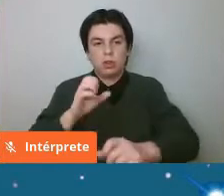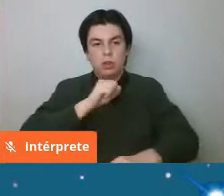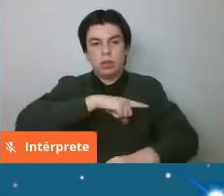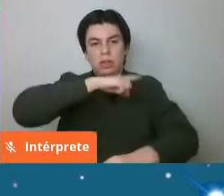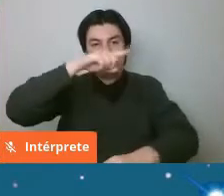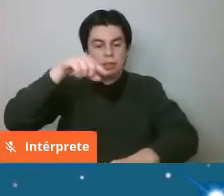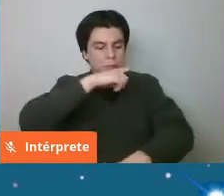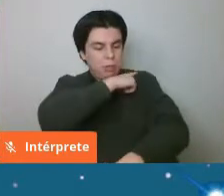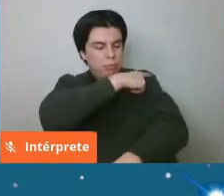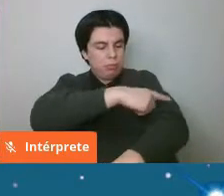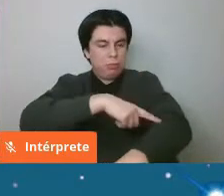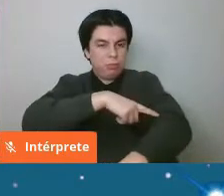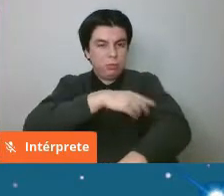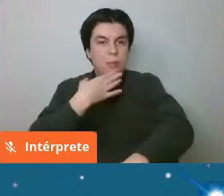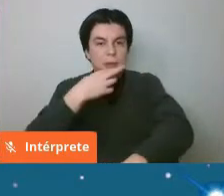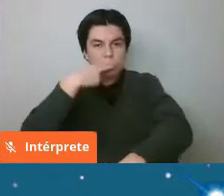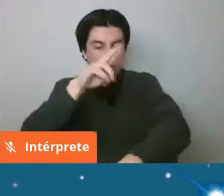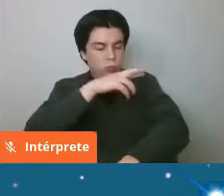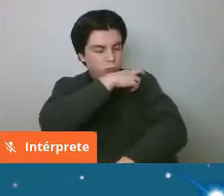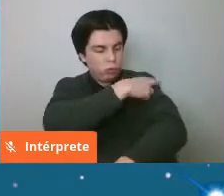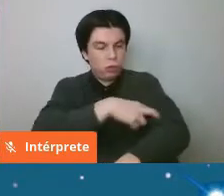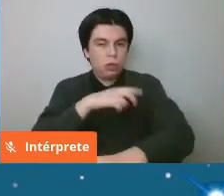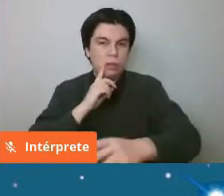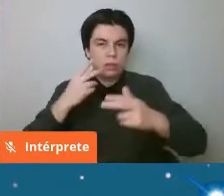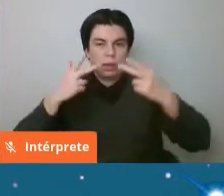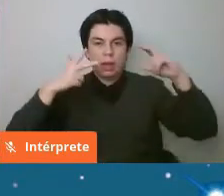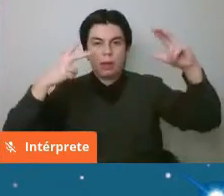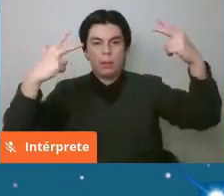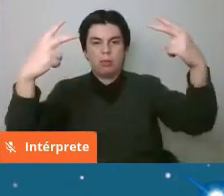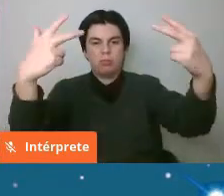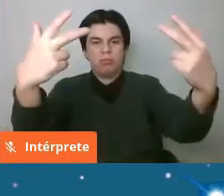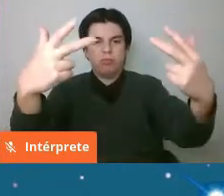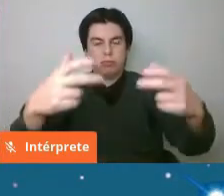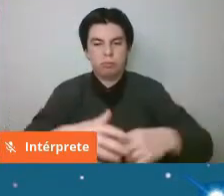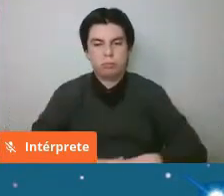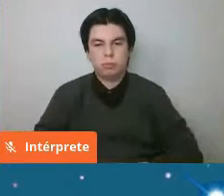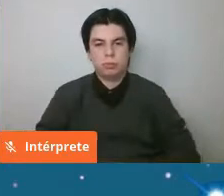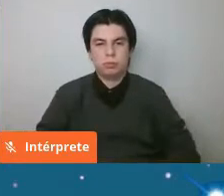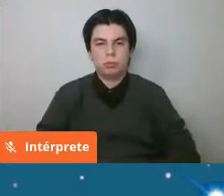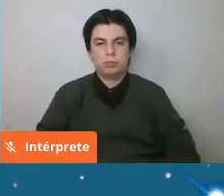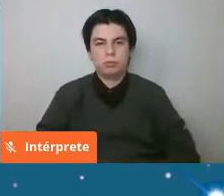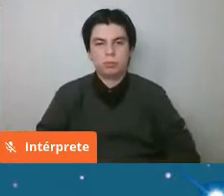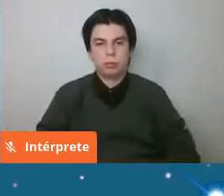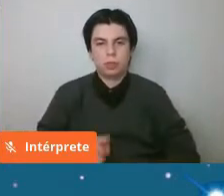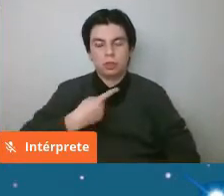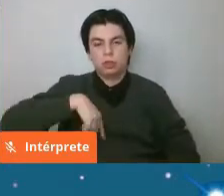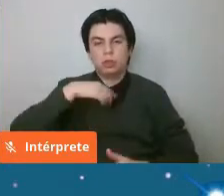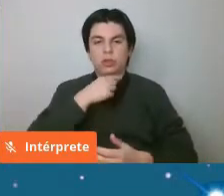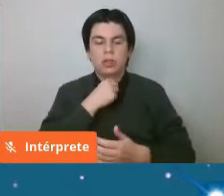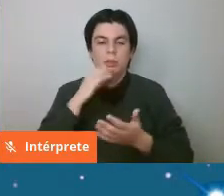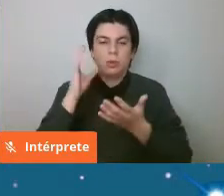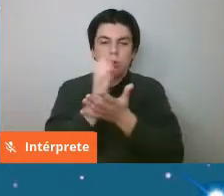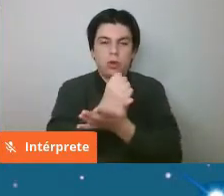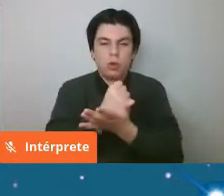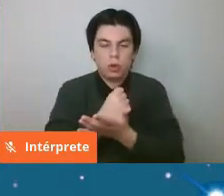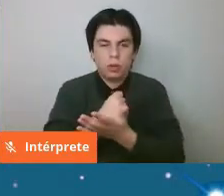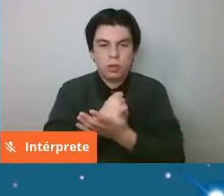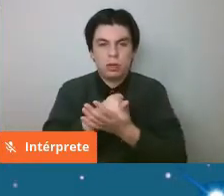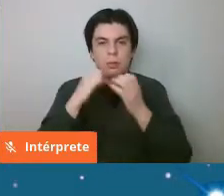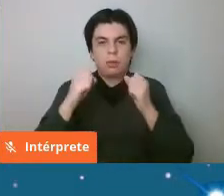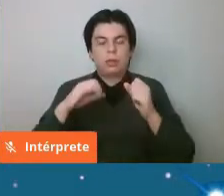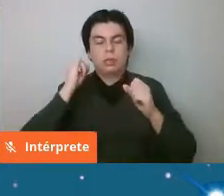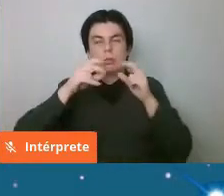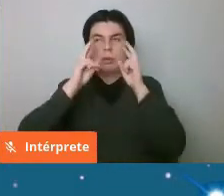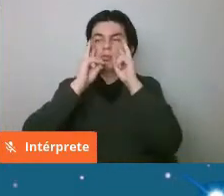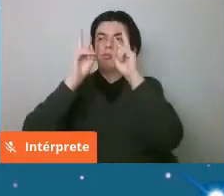en la parte sur esté cubierta entonces esto es lo que pretendemos poder estar mirando